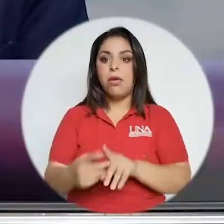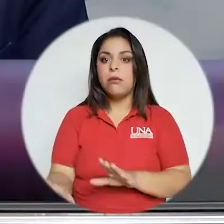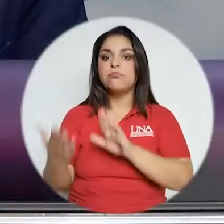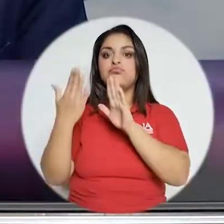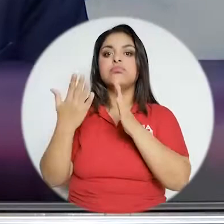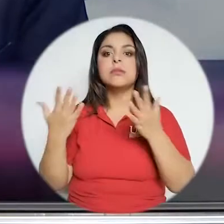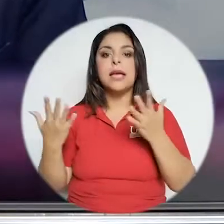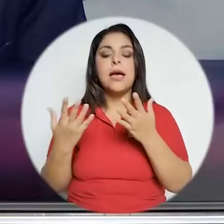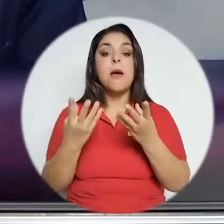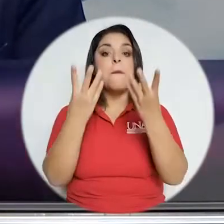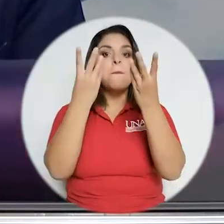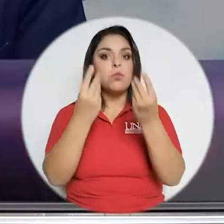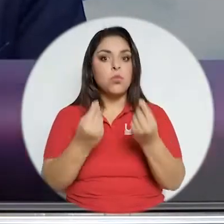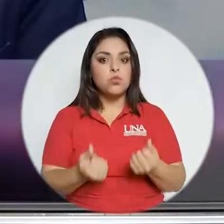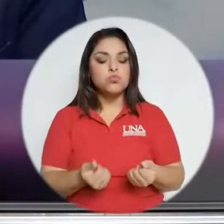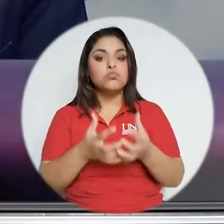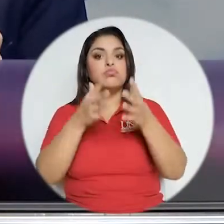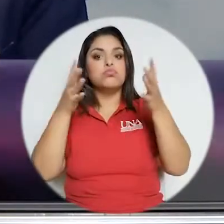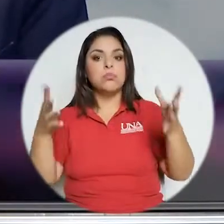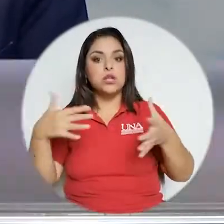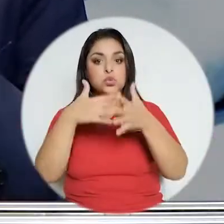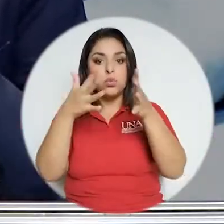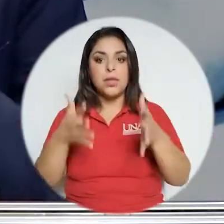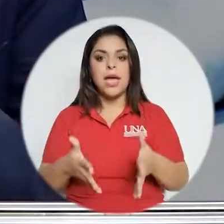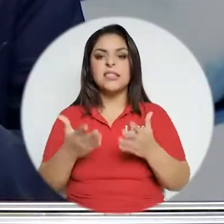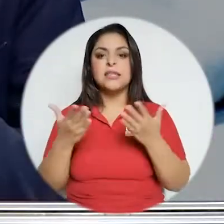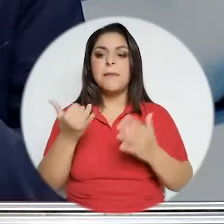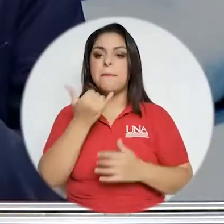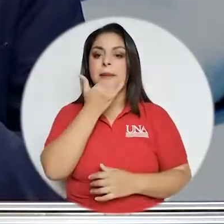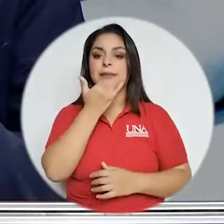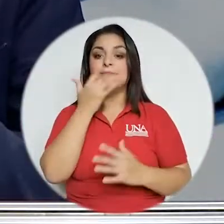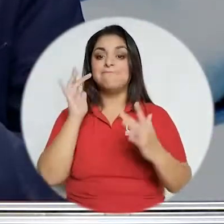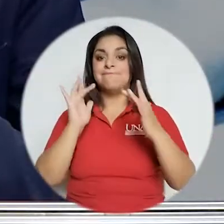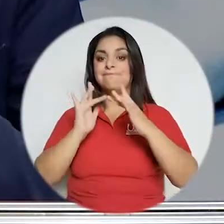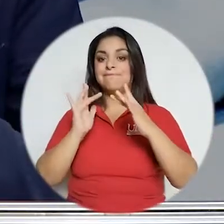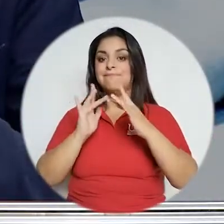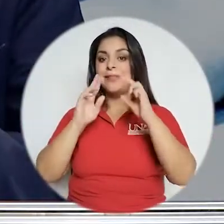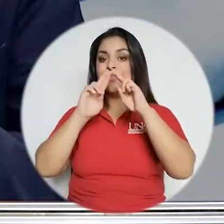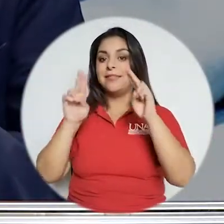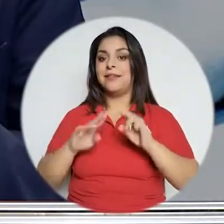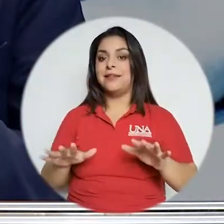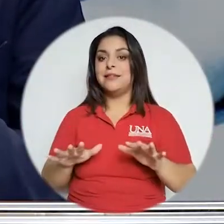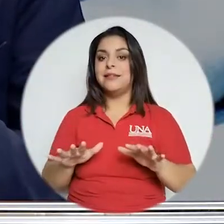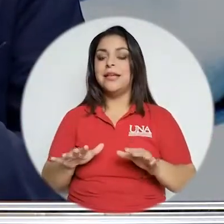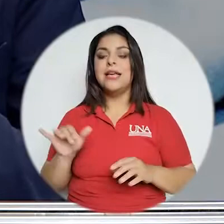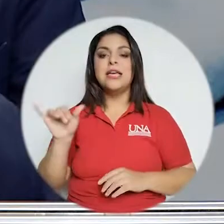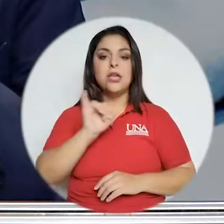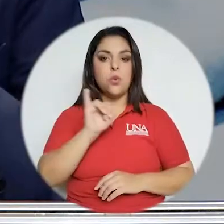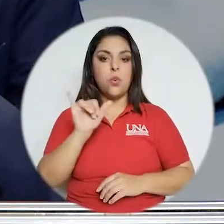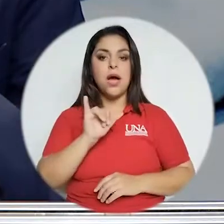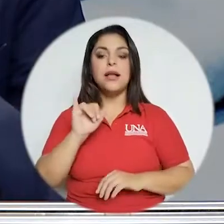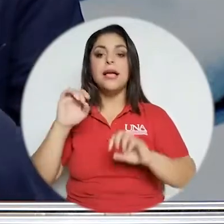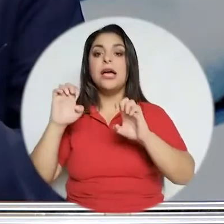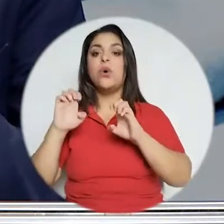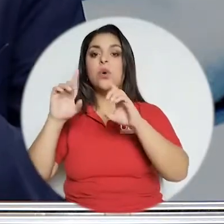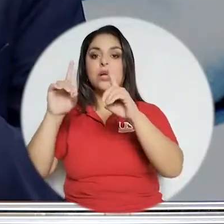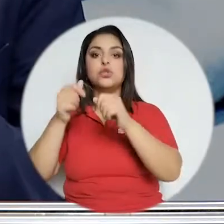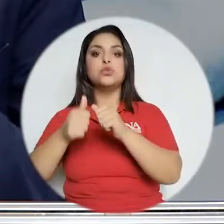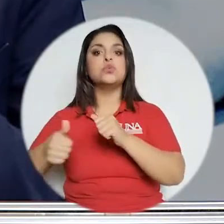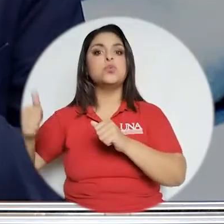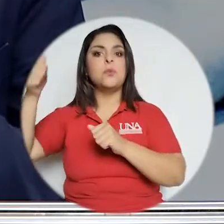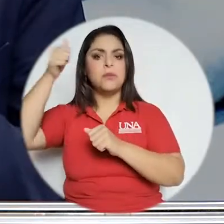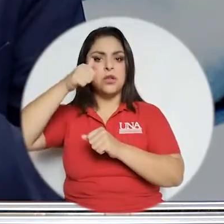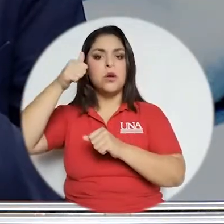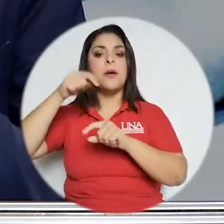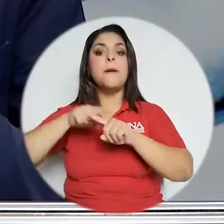también nos topamos con el gran limitante en la población estudiantil y fue la conectividad que de igual manera en la